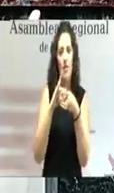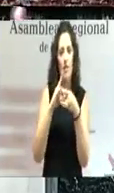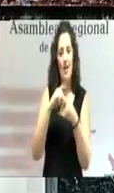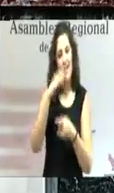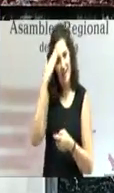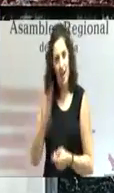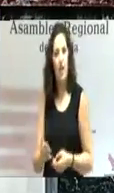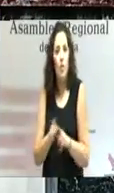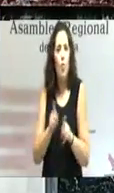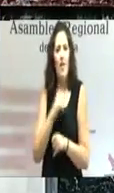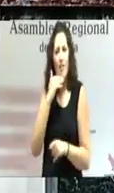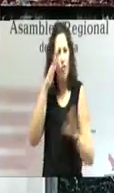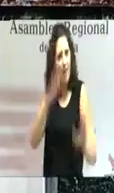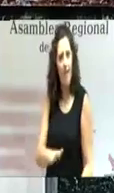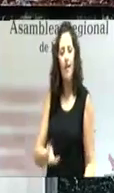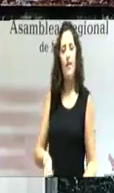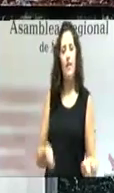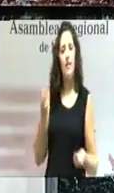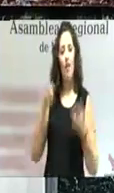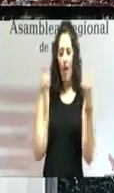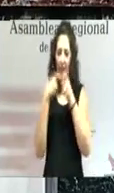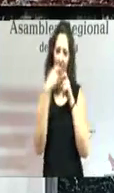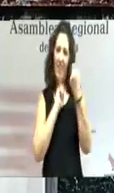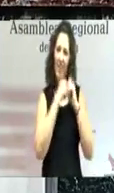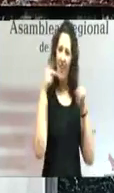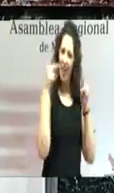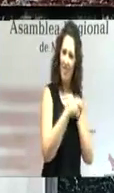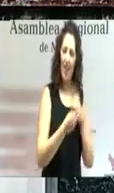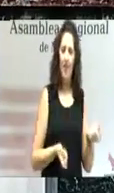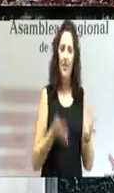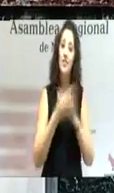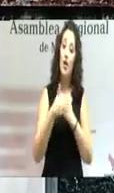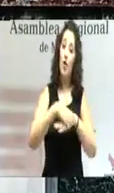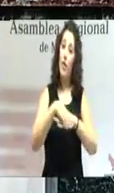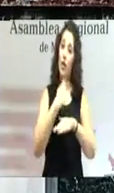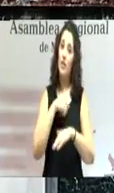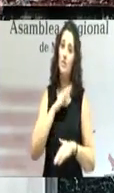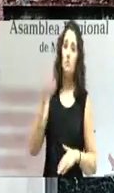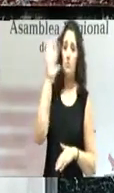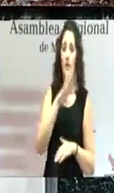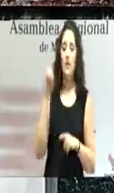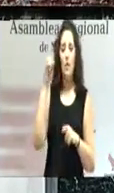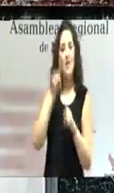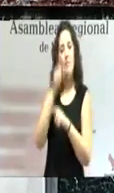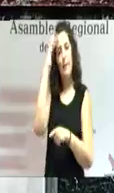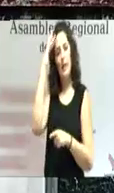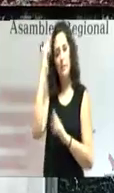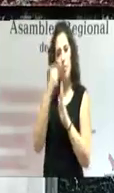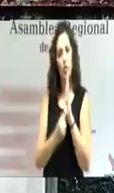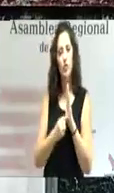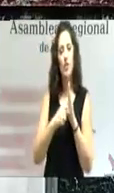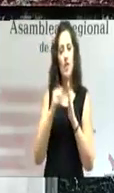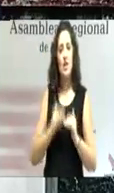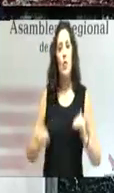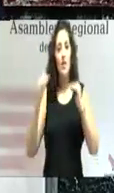solidaridad y evitando enfrentamientos, y que el Gobierno de España base su actuación precisamente en los principios de igualdad, solidaridad